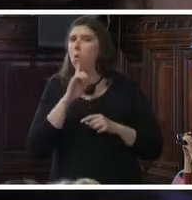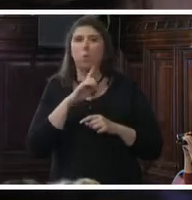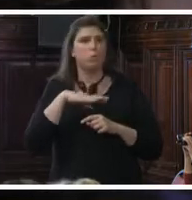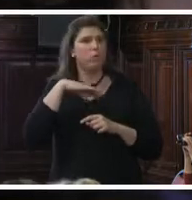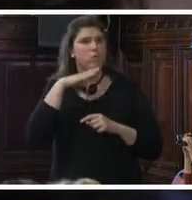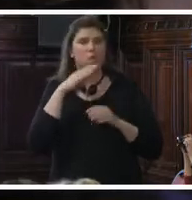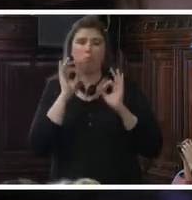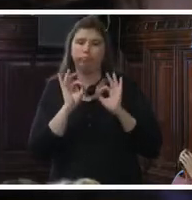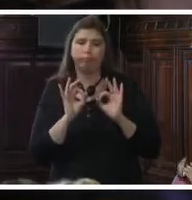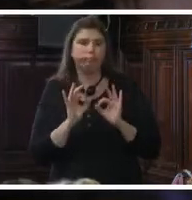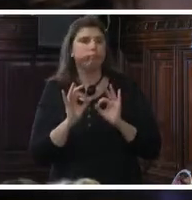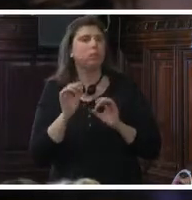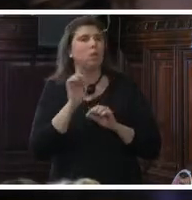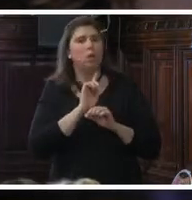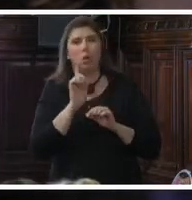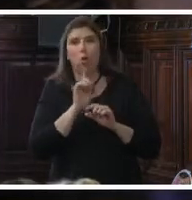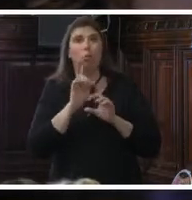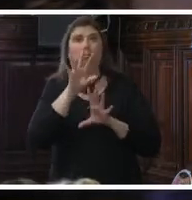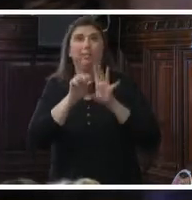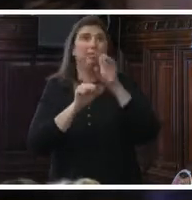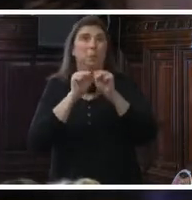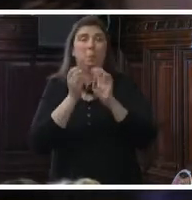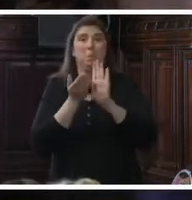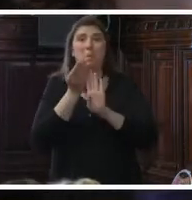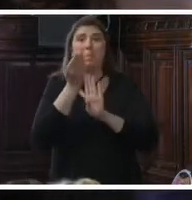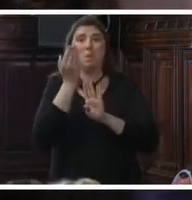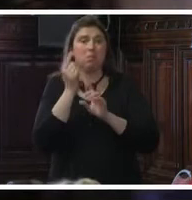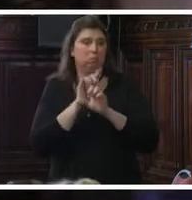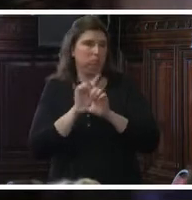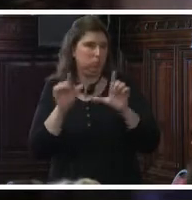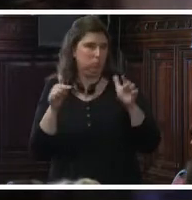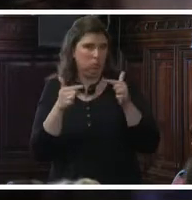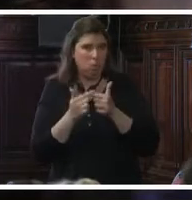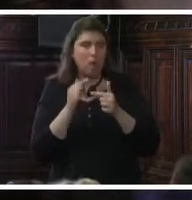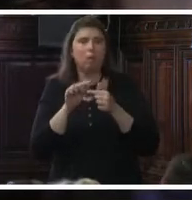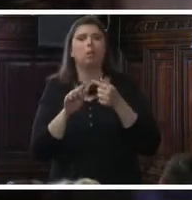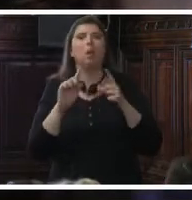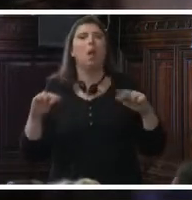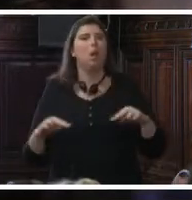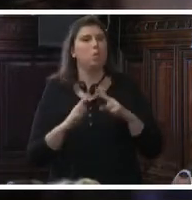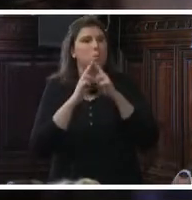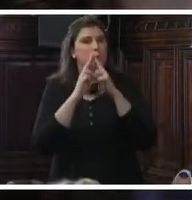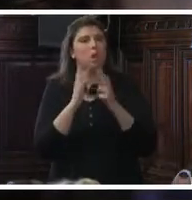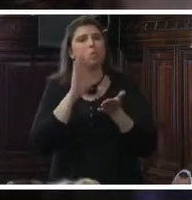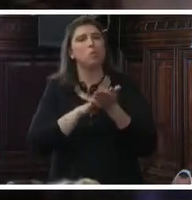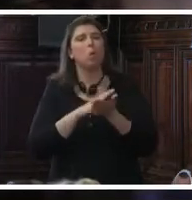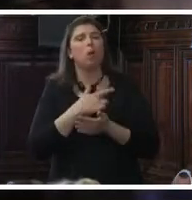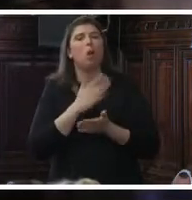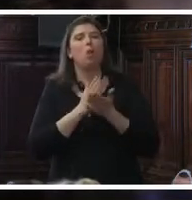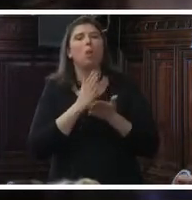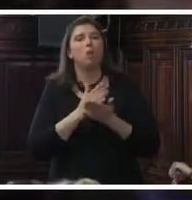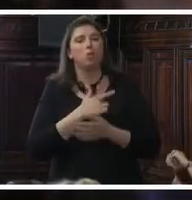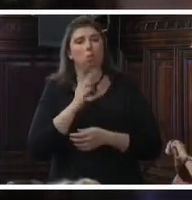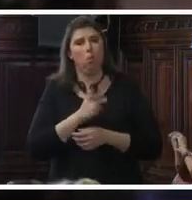se cumple el interés superior de niños, niñas y adolescentes, contemplado en la Convención de las Naciones Unidas sobre los Derechos de la Niñez